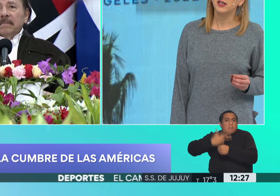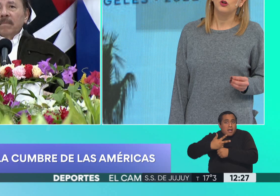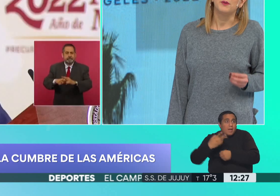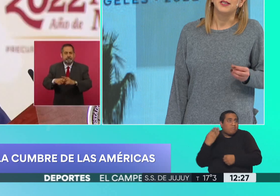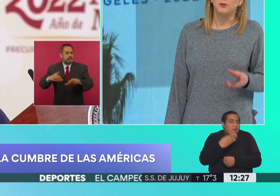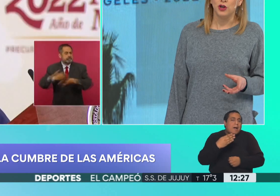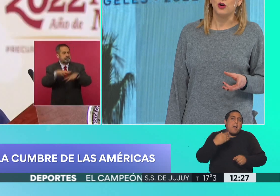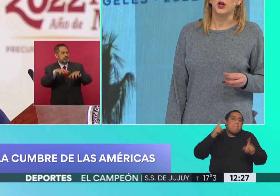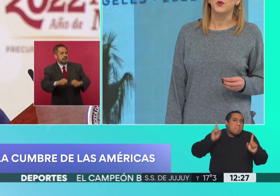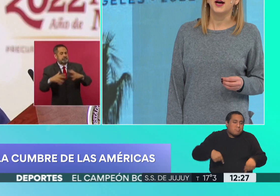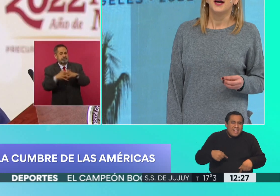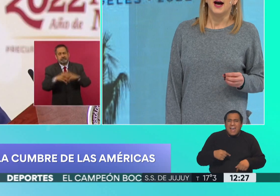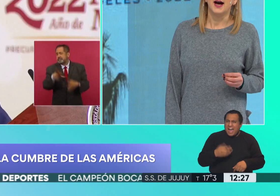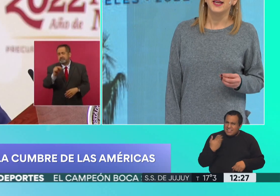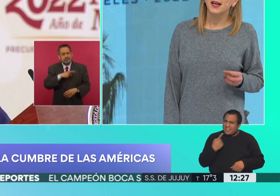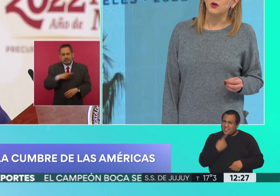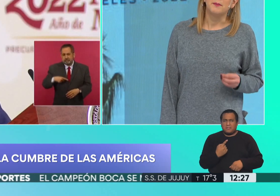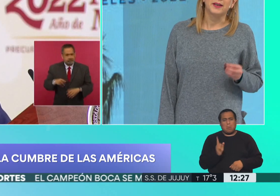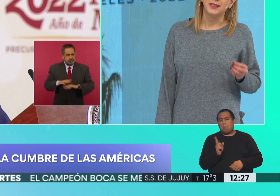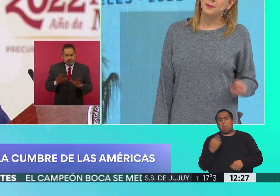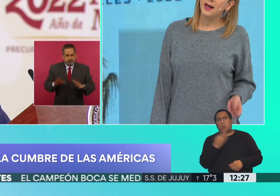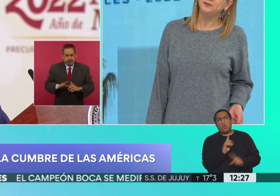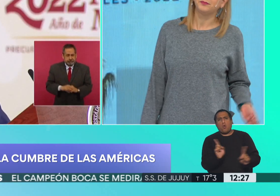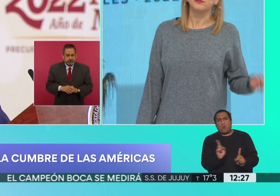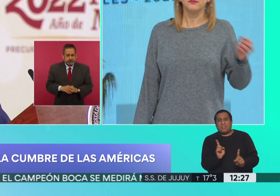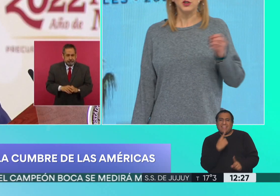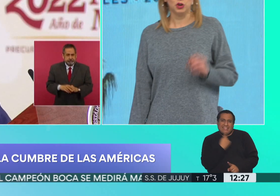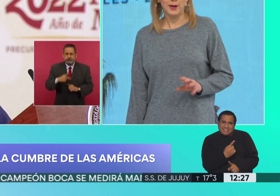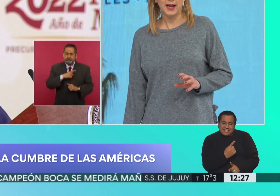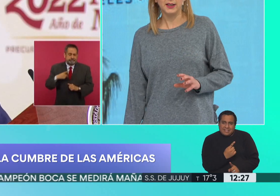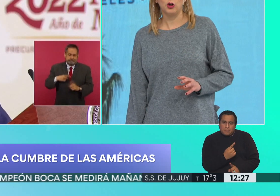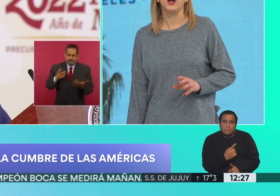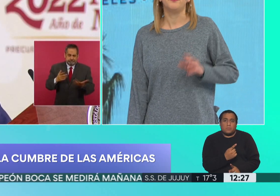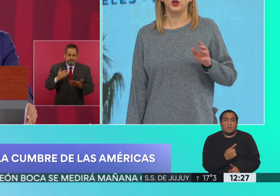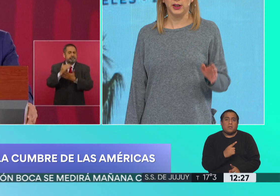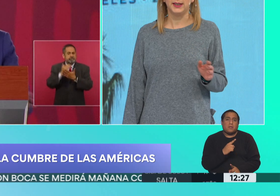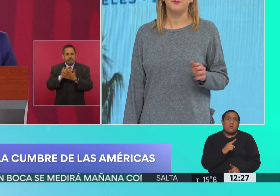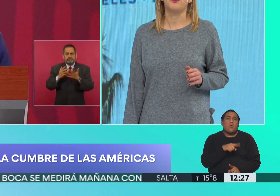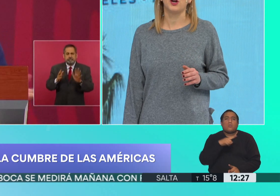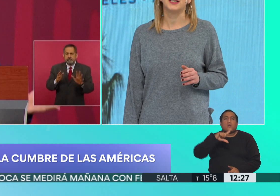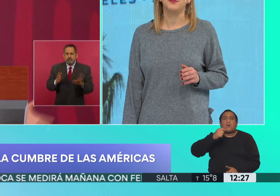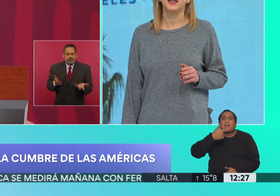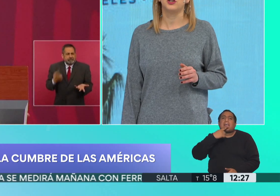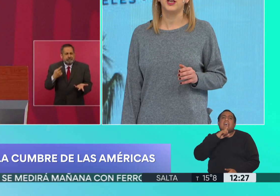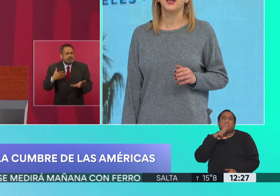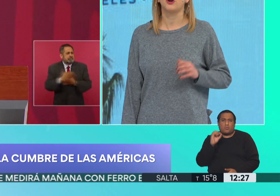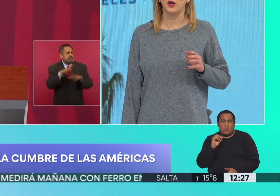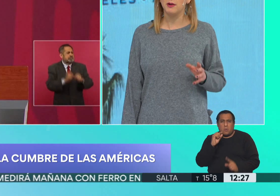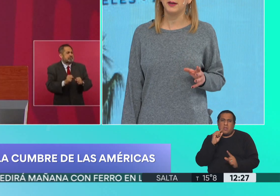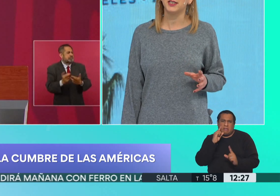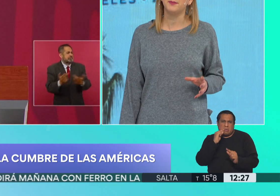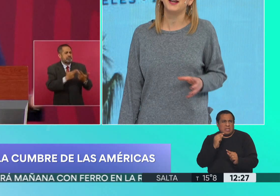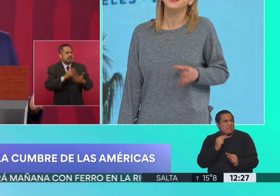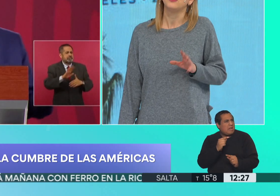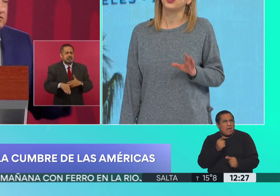terminar yendo. Al principio dijo que no iba a ir, no iba a participar. Xiomara Castro, en protesta por las invitaciones, dijo que